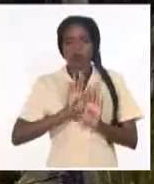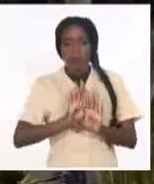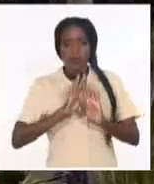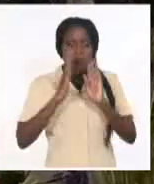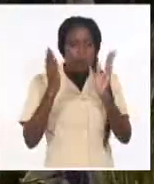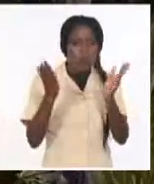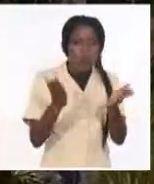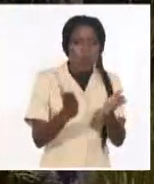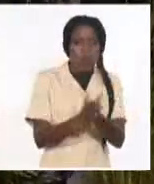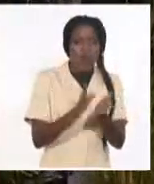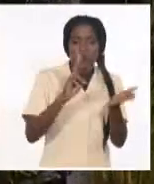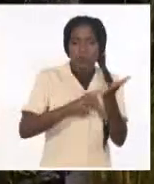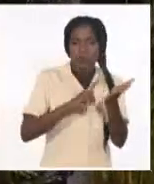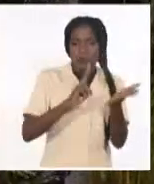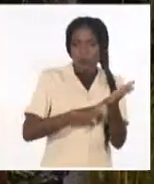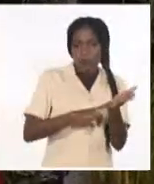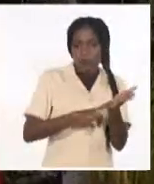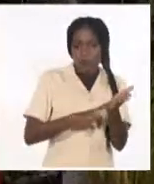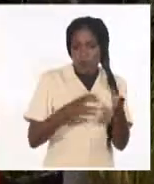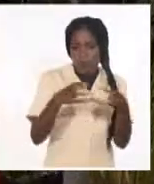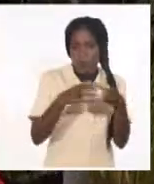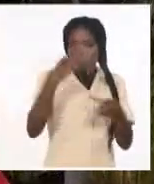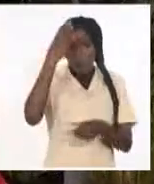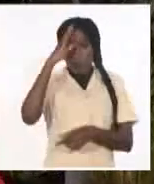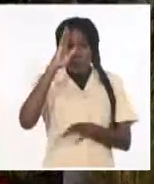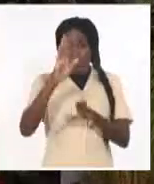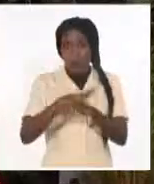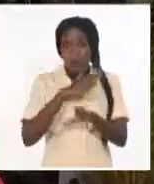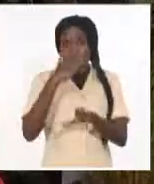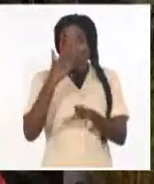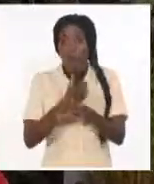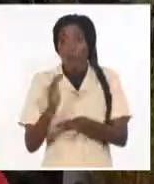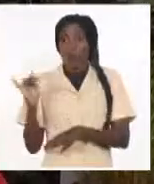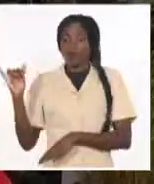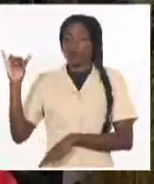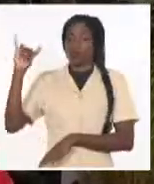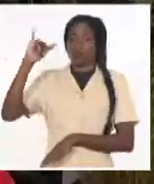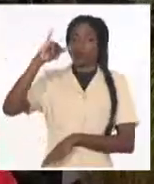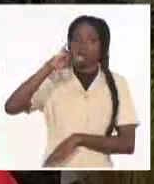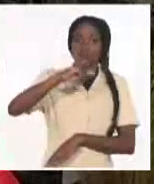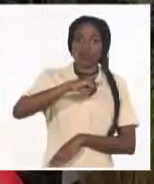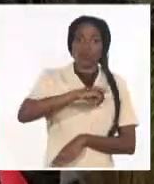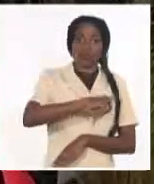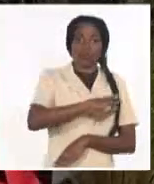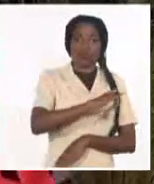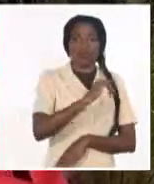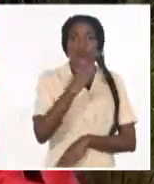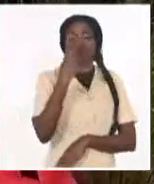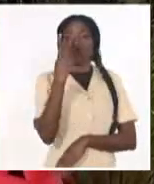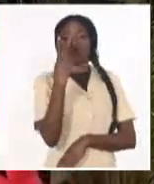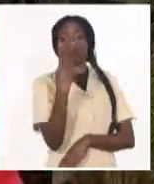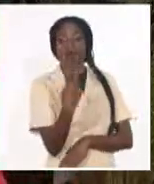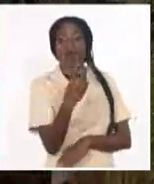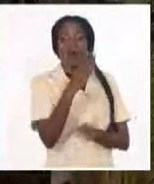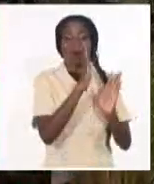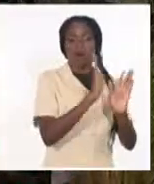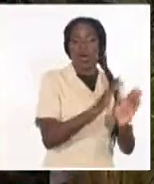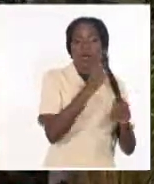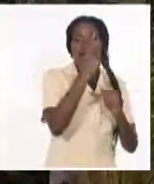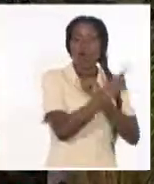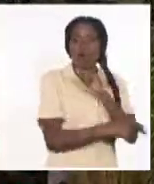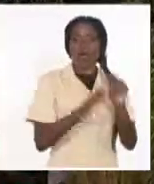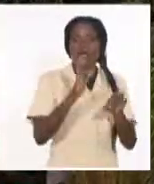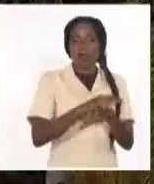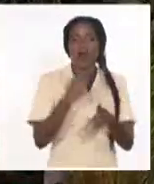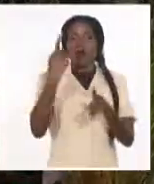para todos los miembros de nuestra delegación después del extenso viaje de ayer que incluyeron dos escalas intermedias. mañana